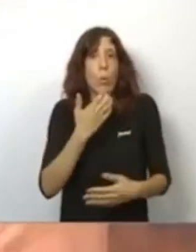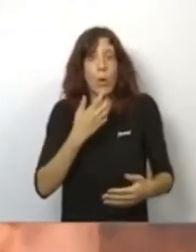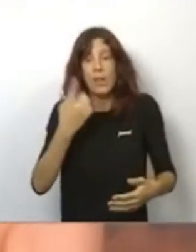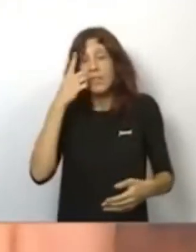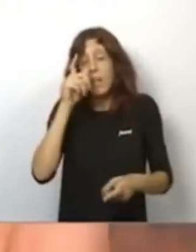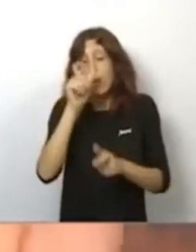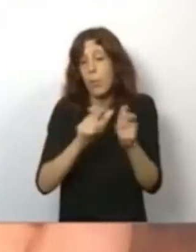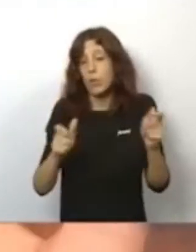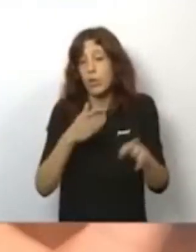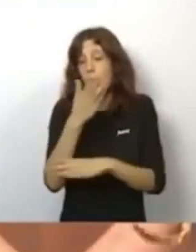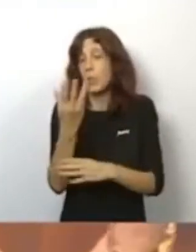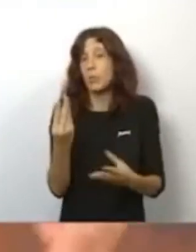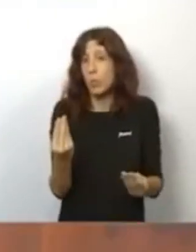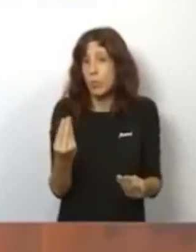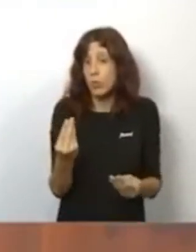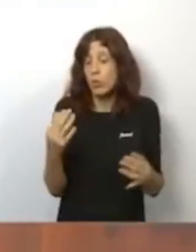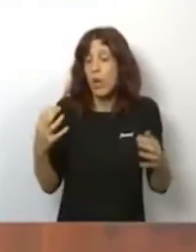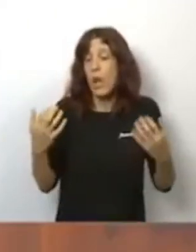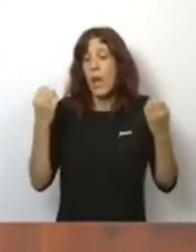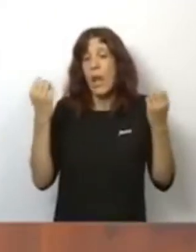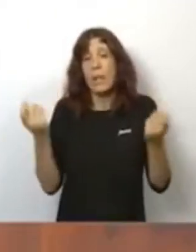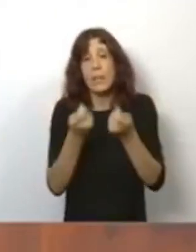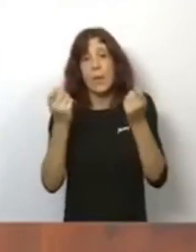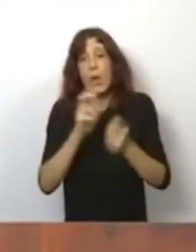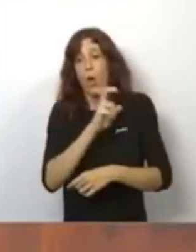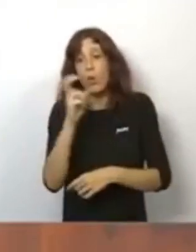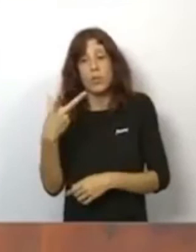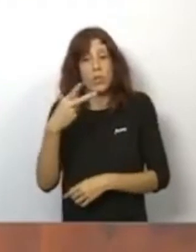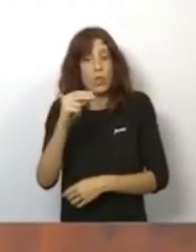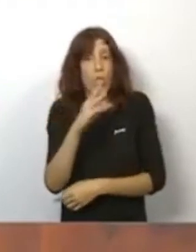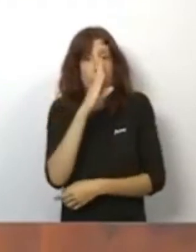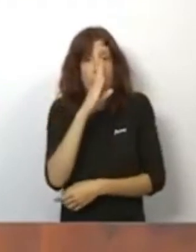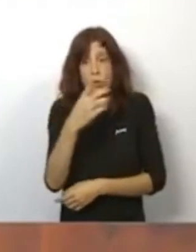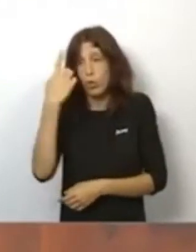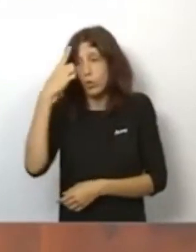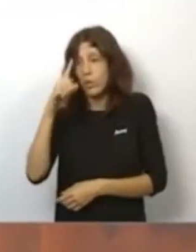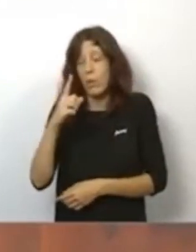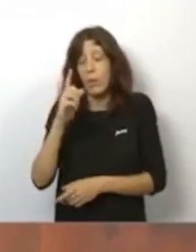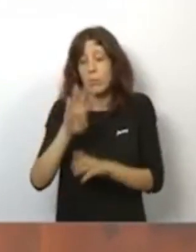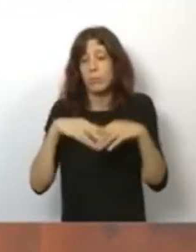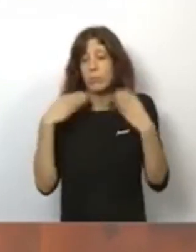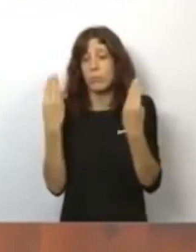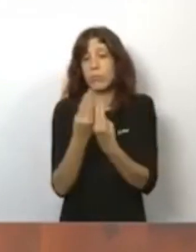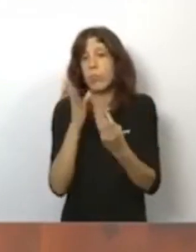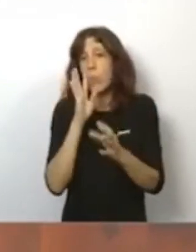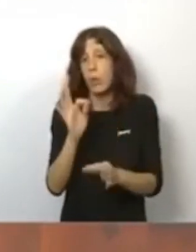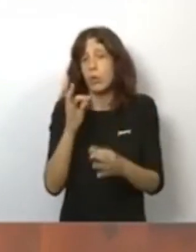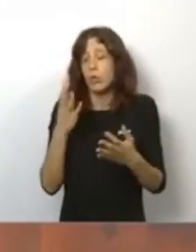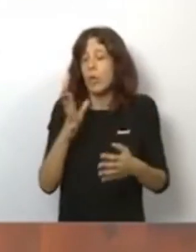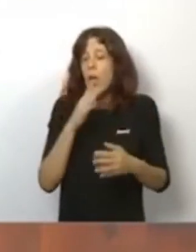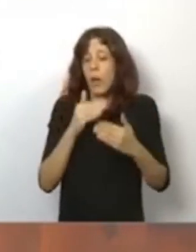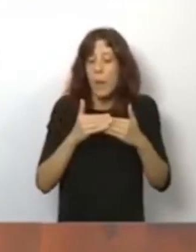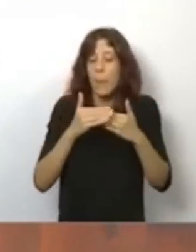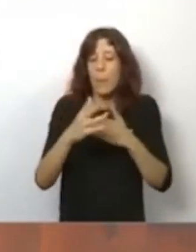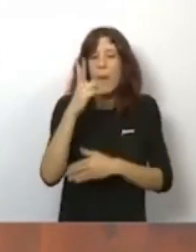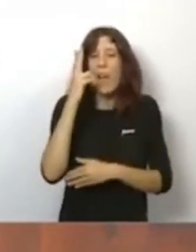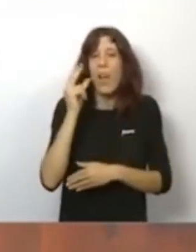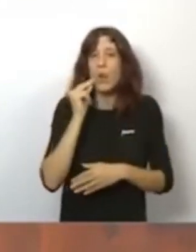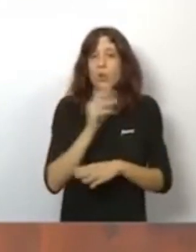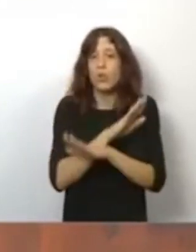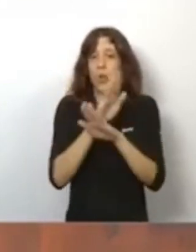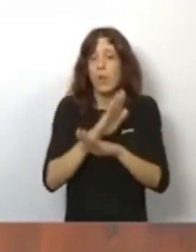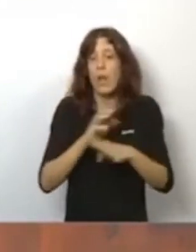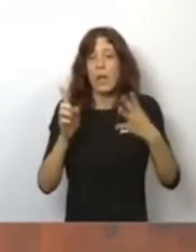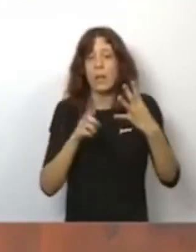Ya, exactamente, y algunas otras actividades. Y ahora lo que vamos a intentar es concretar lo máximo posible. Y a finales de agosto nos